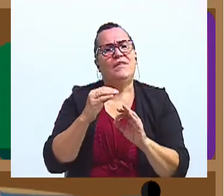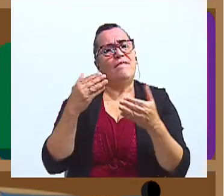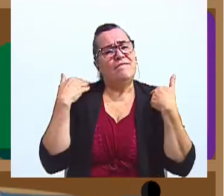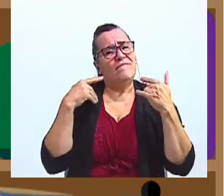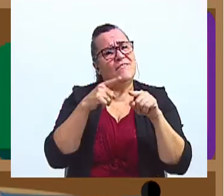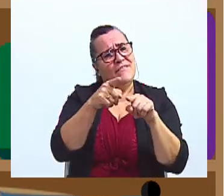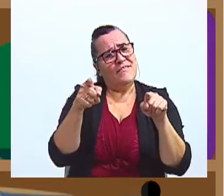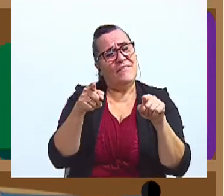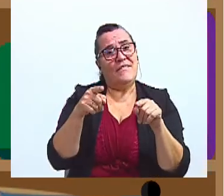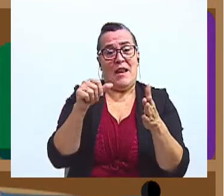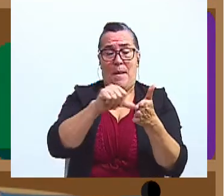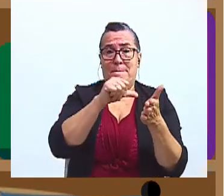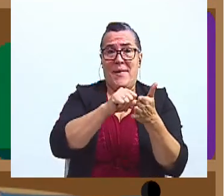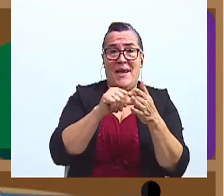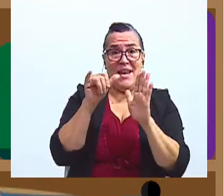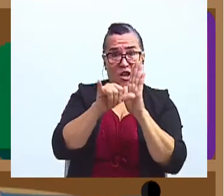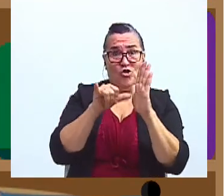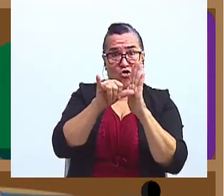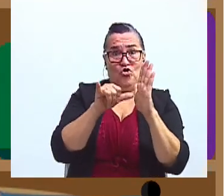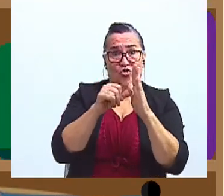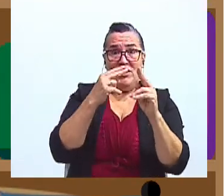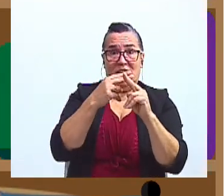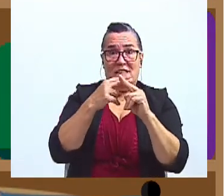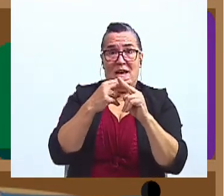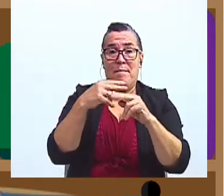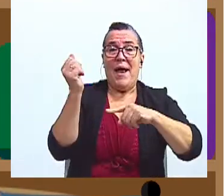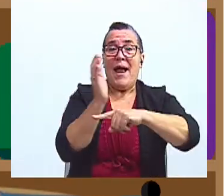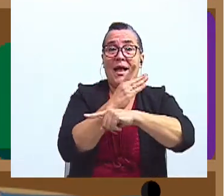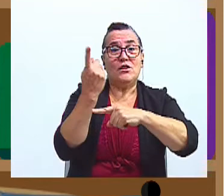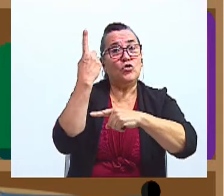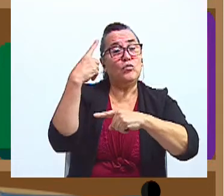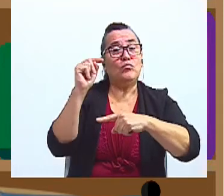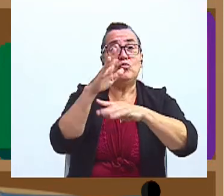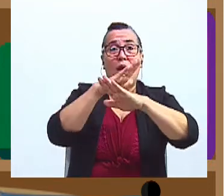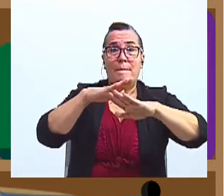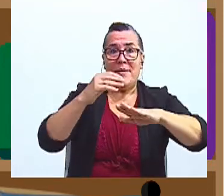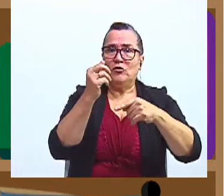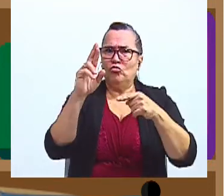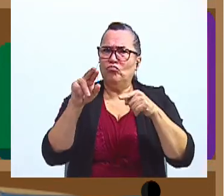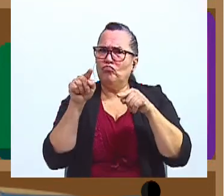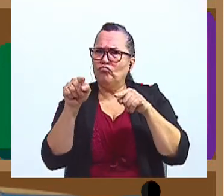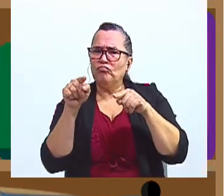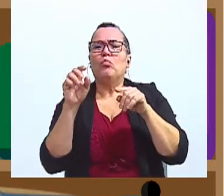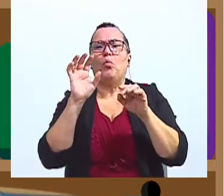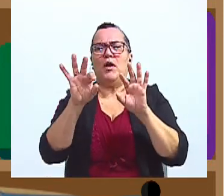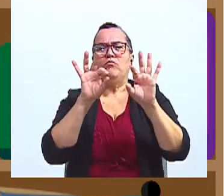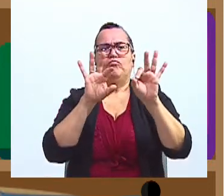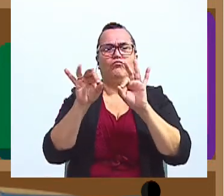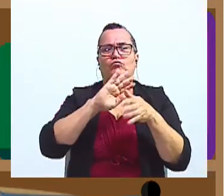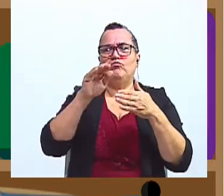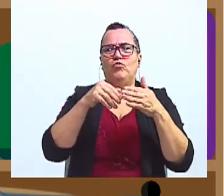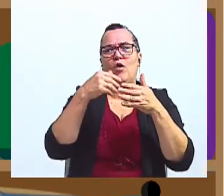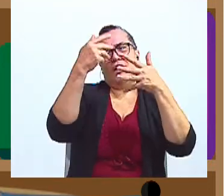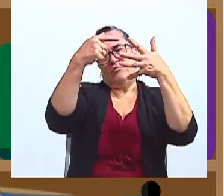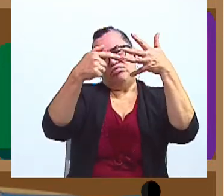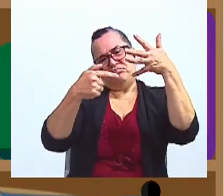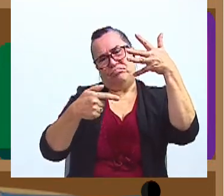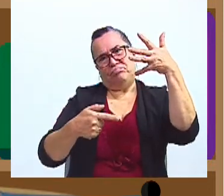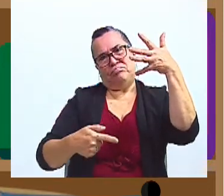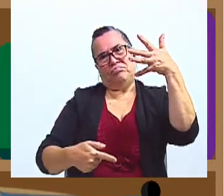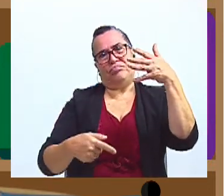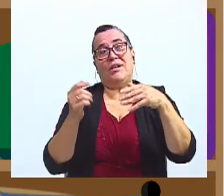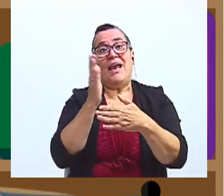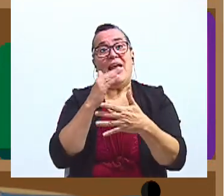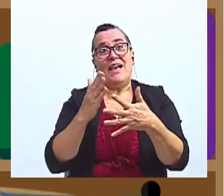Recuerden, en la página de YouTube, que se llama Canción por la Paz, Costa Rica, pueden encontrar todas las canciones que han ganado